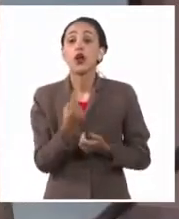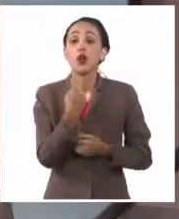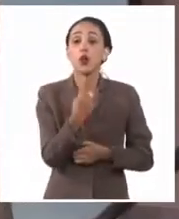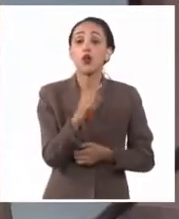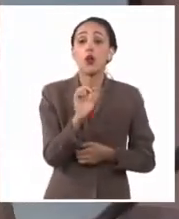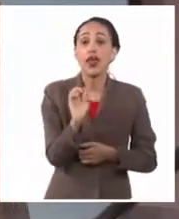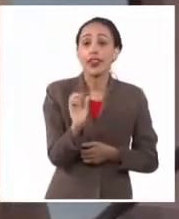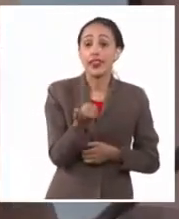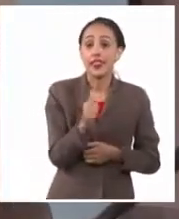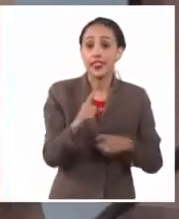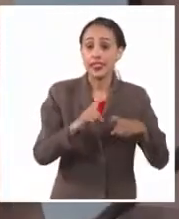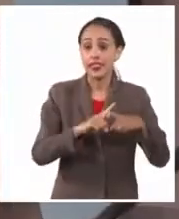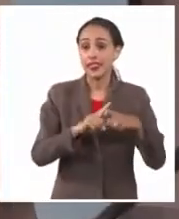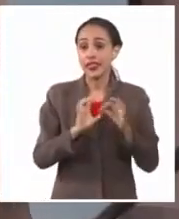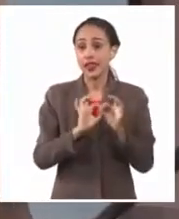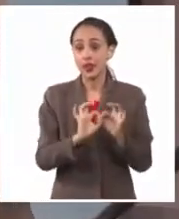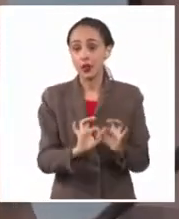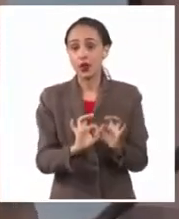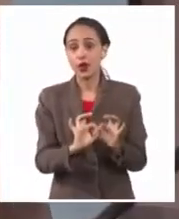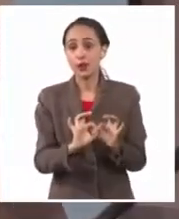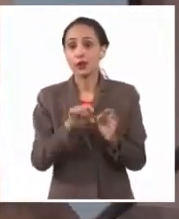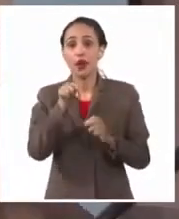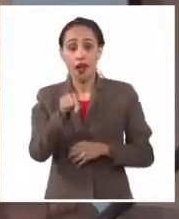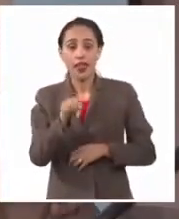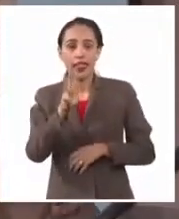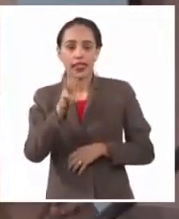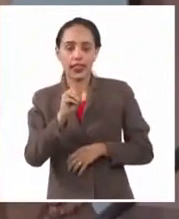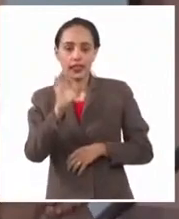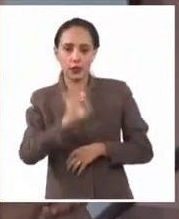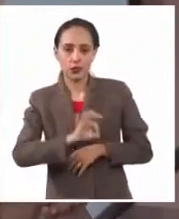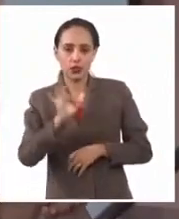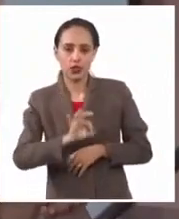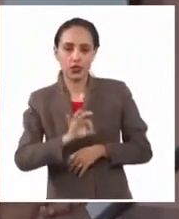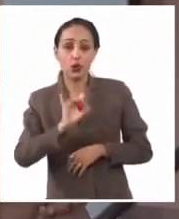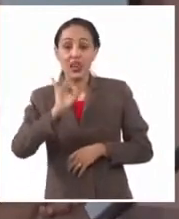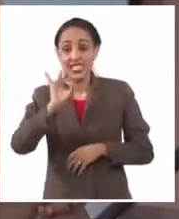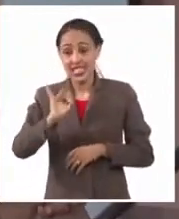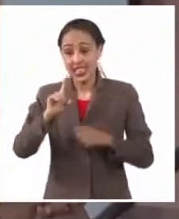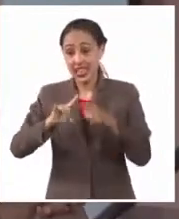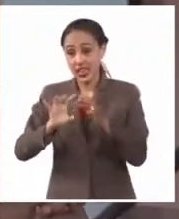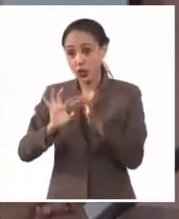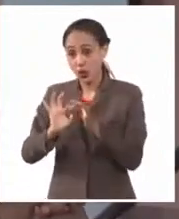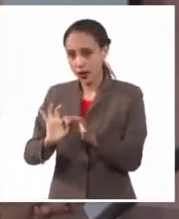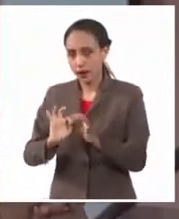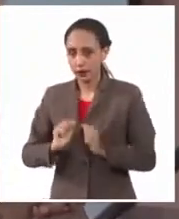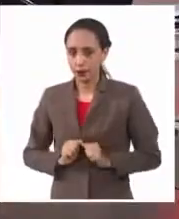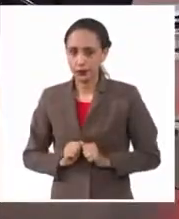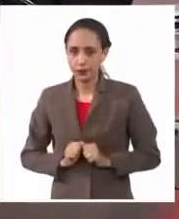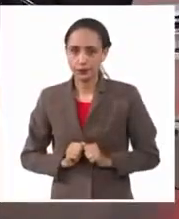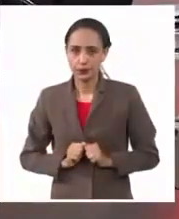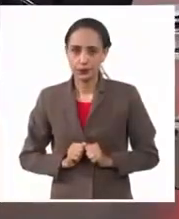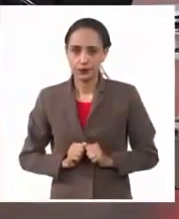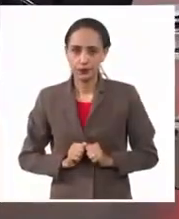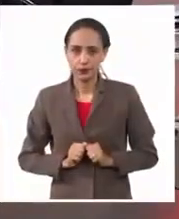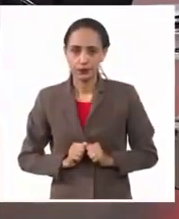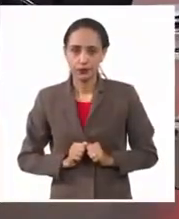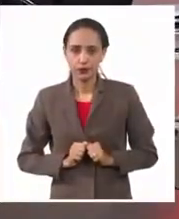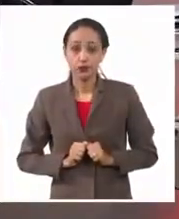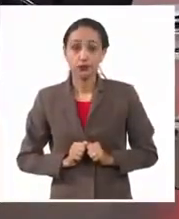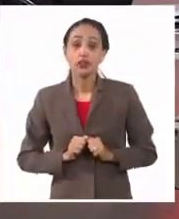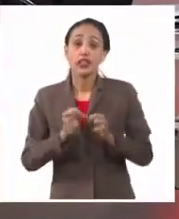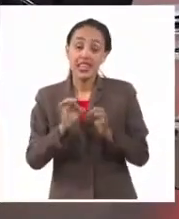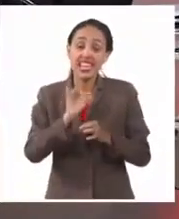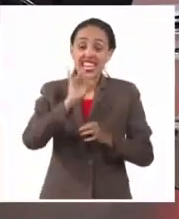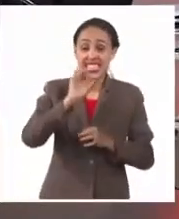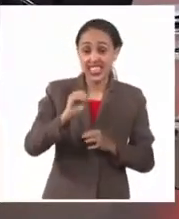kilogramos, se le aplica el 30% a 7 kilogramos en su valor 70 por